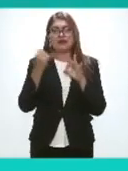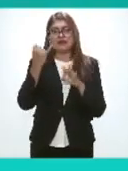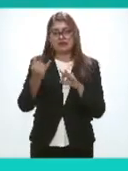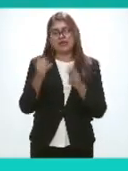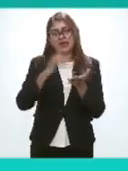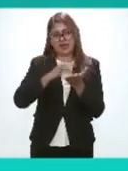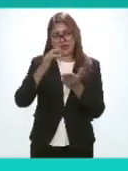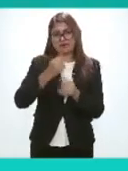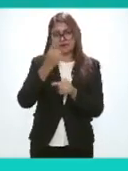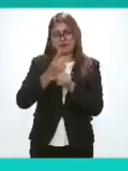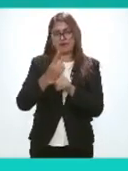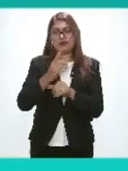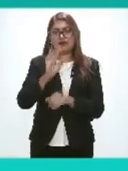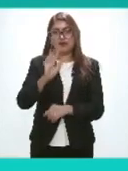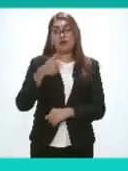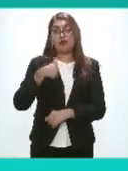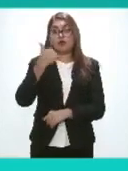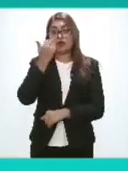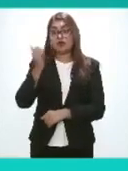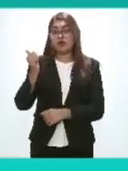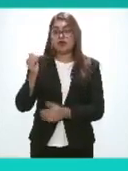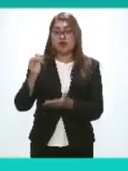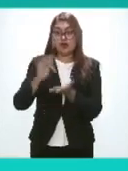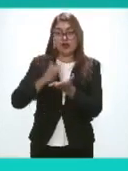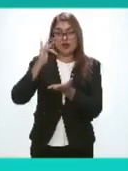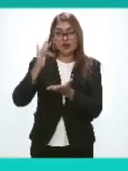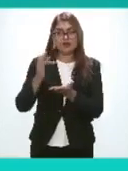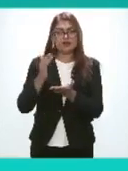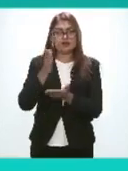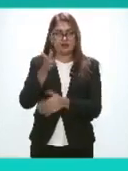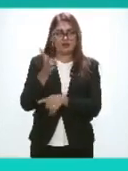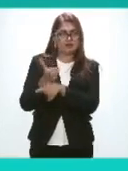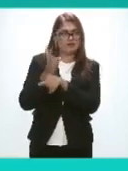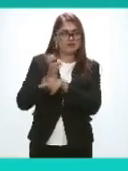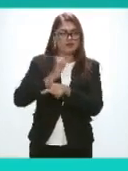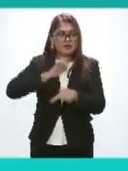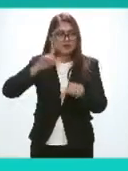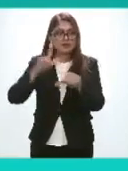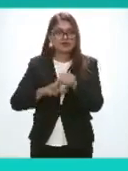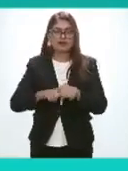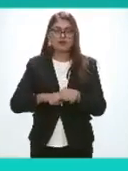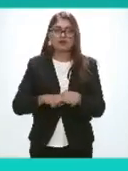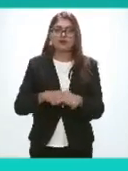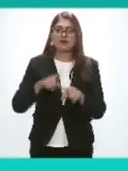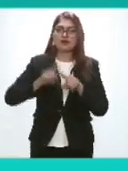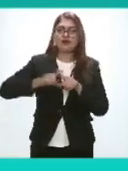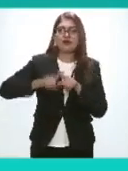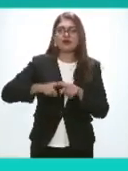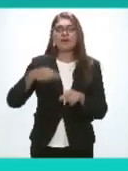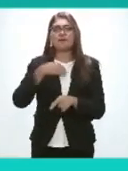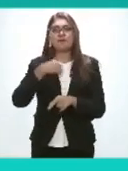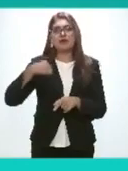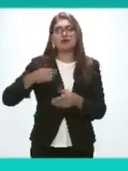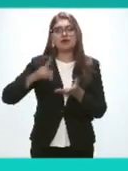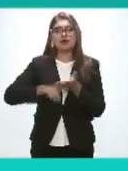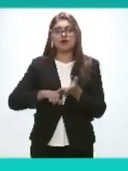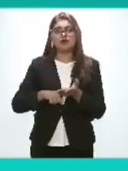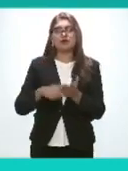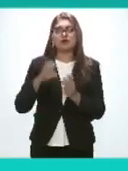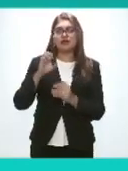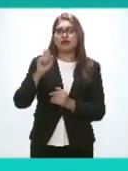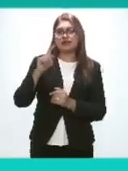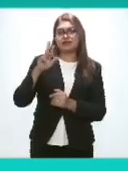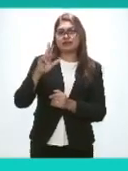por la oportunidad pero quiero agradecer especialmente también a nuestros invitados especiales que son las y los integrantes de la estrategia